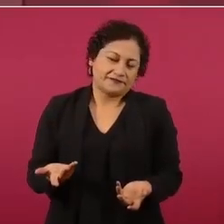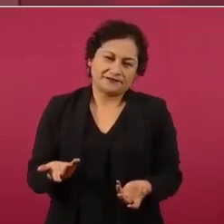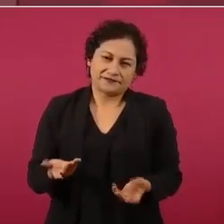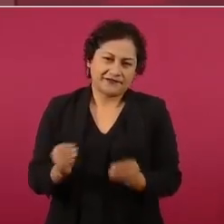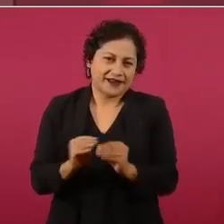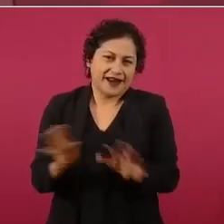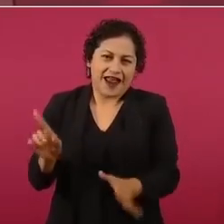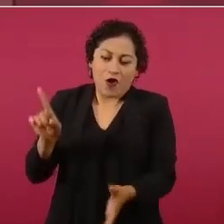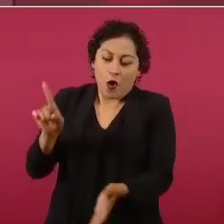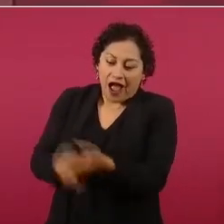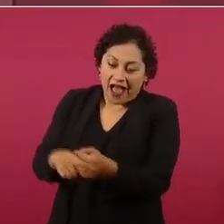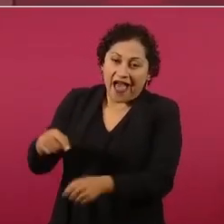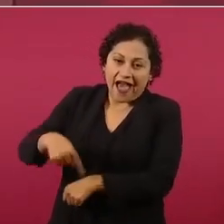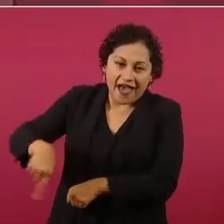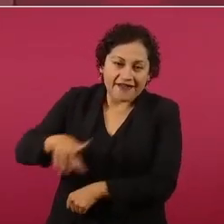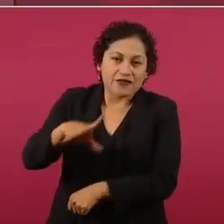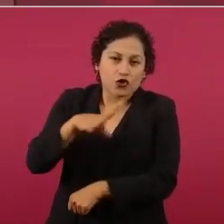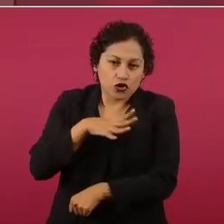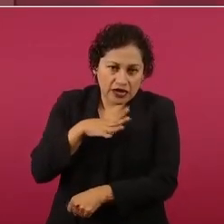información.